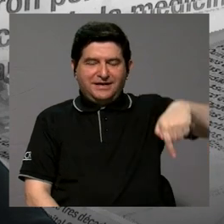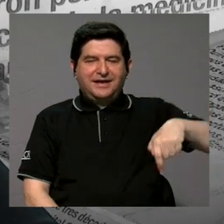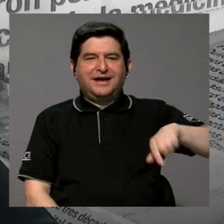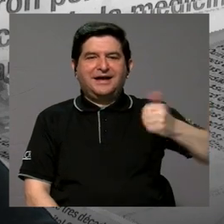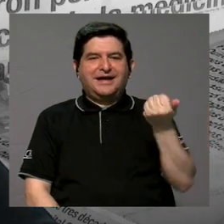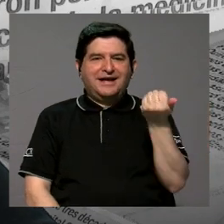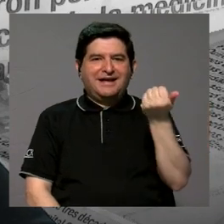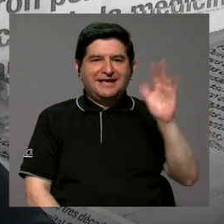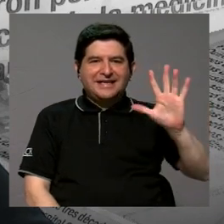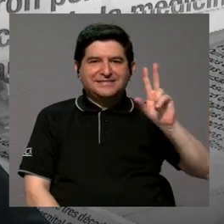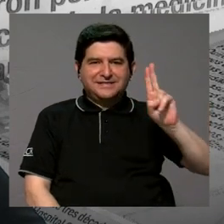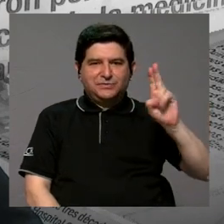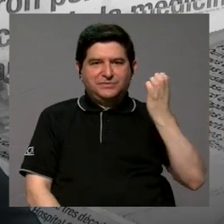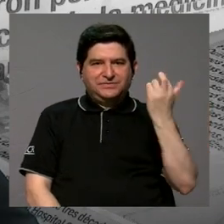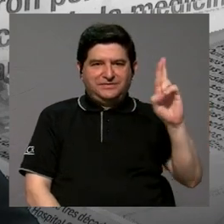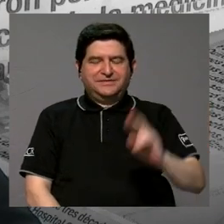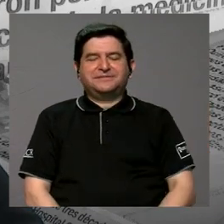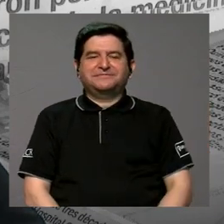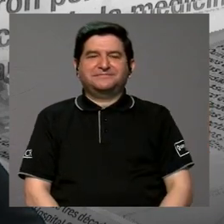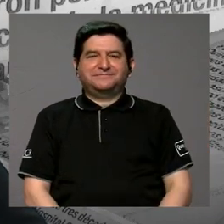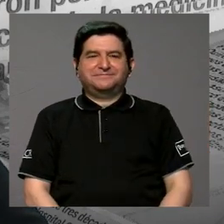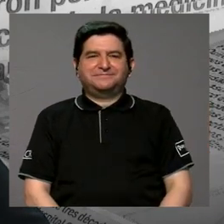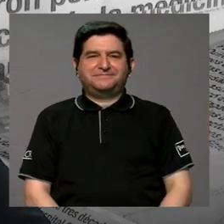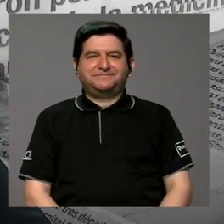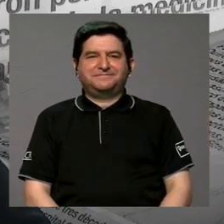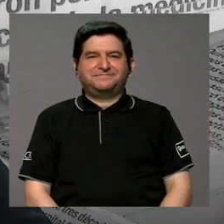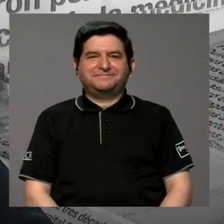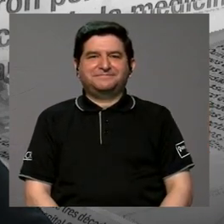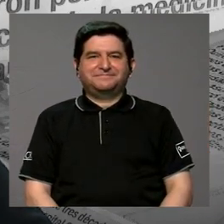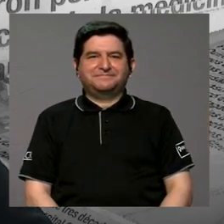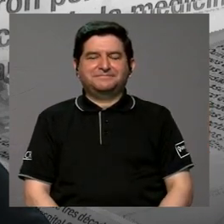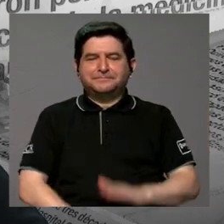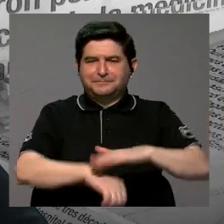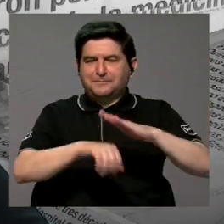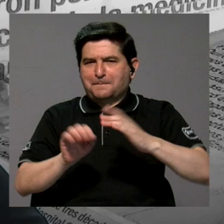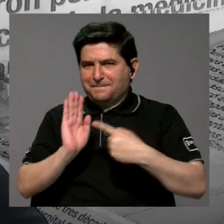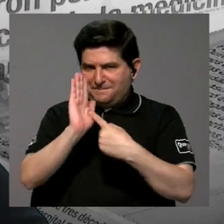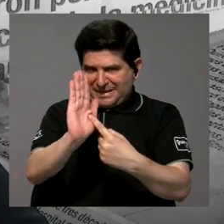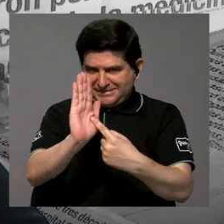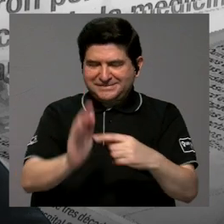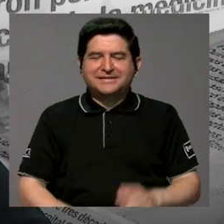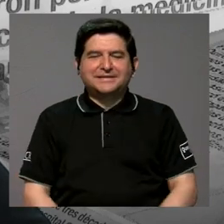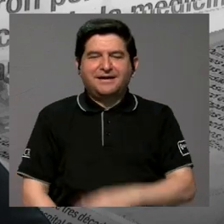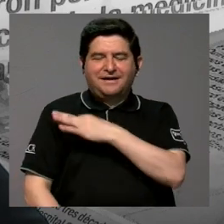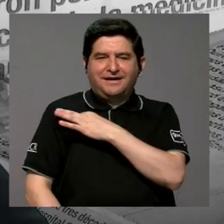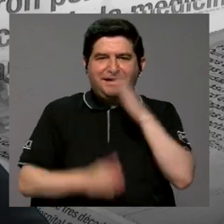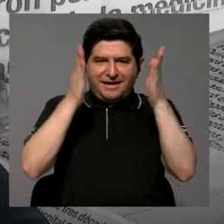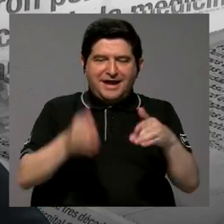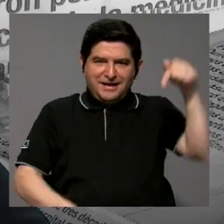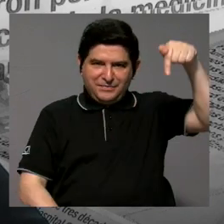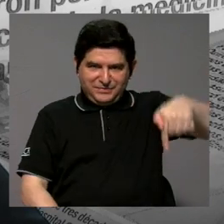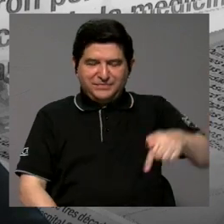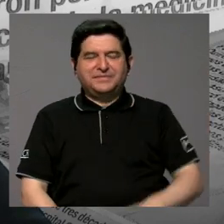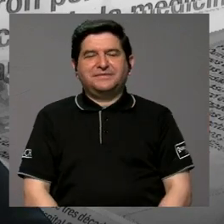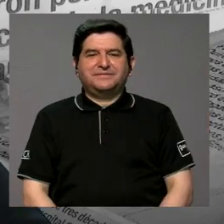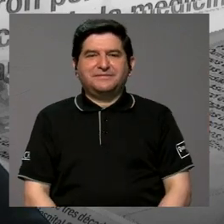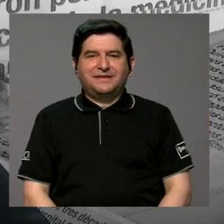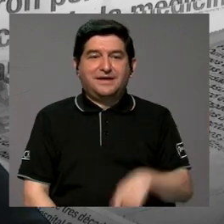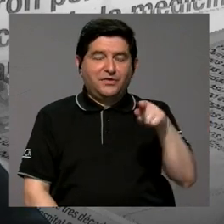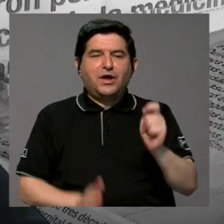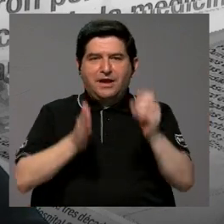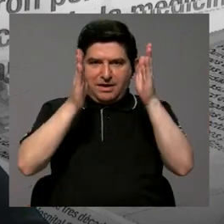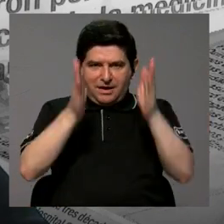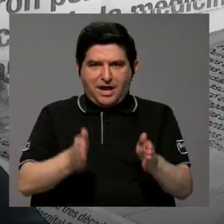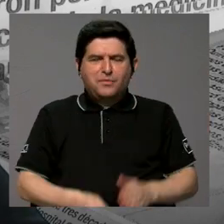aquí por 15 UCR. Bueno, y déjeme presentar al invitado de hoy. Él es un